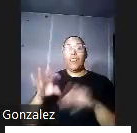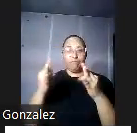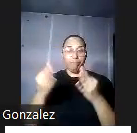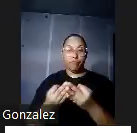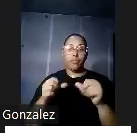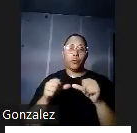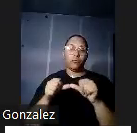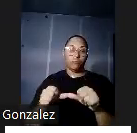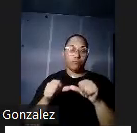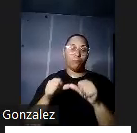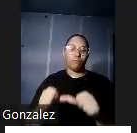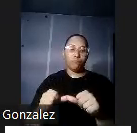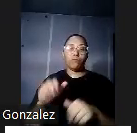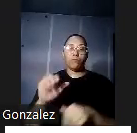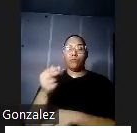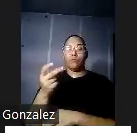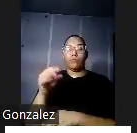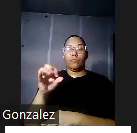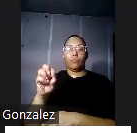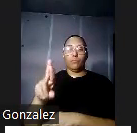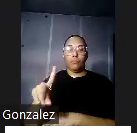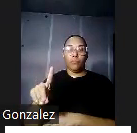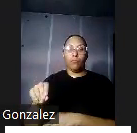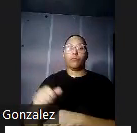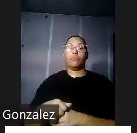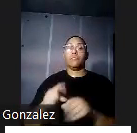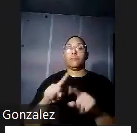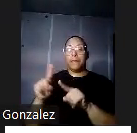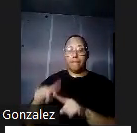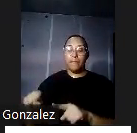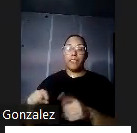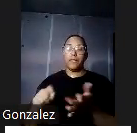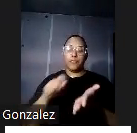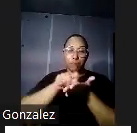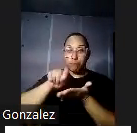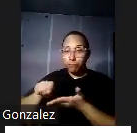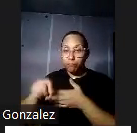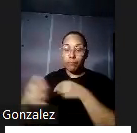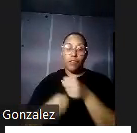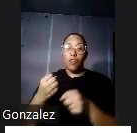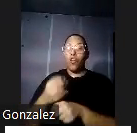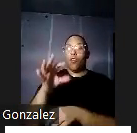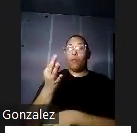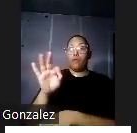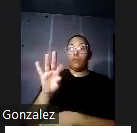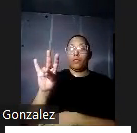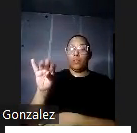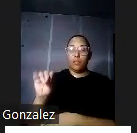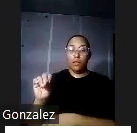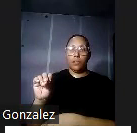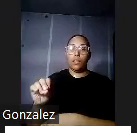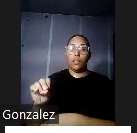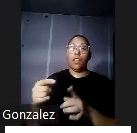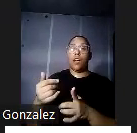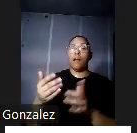la familia Ashford en varias en varias instancias entre los años 70 a los 90 y a principios del siglo